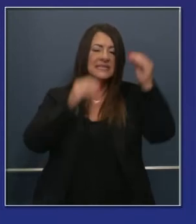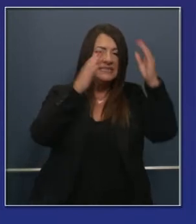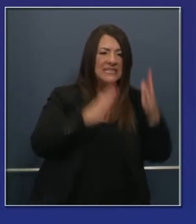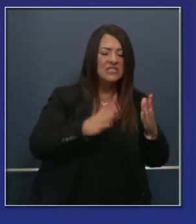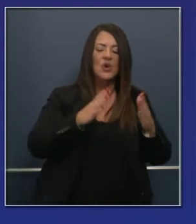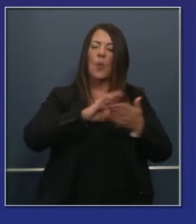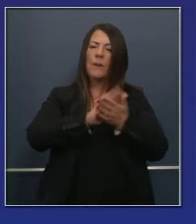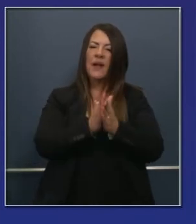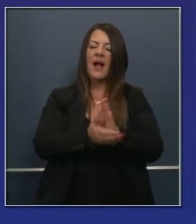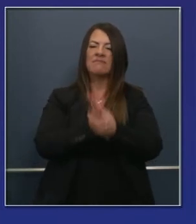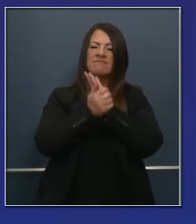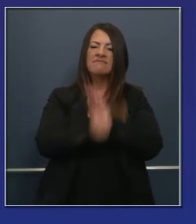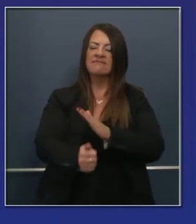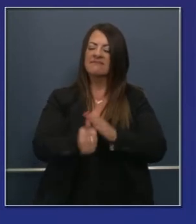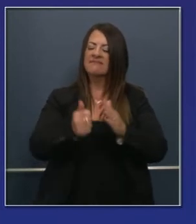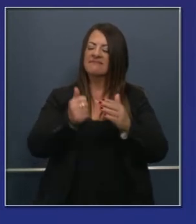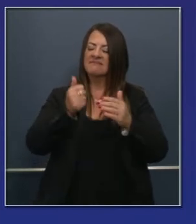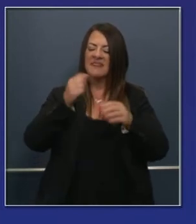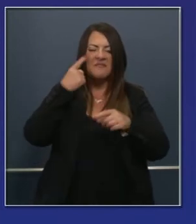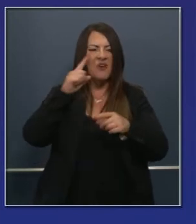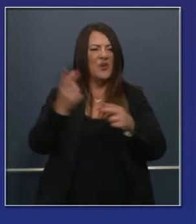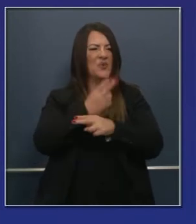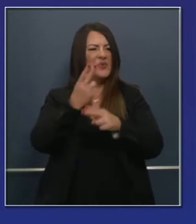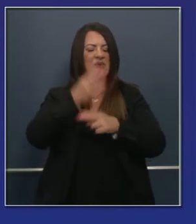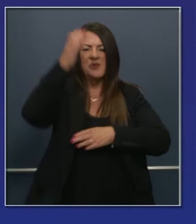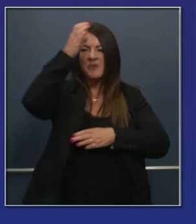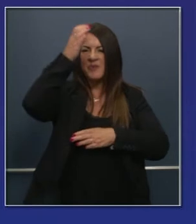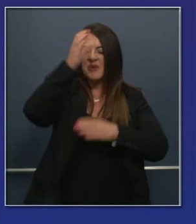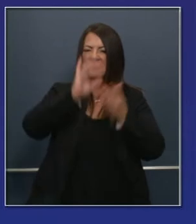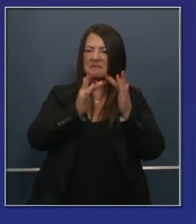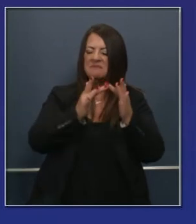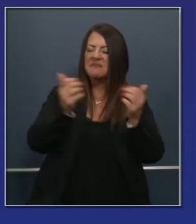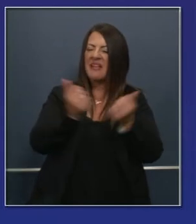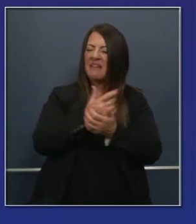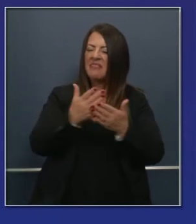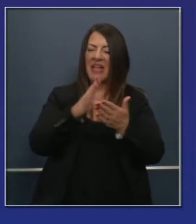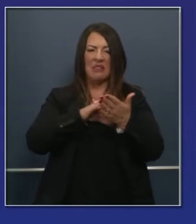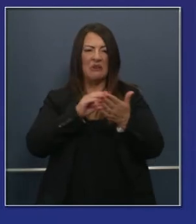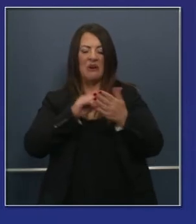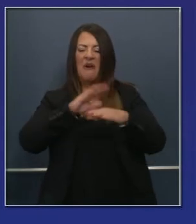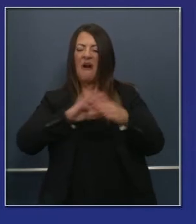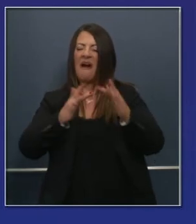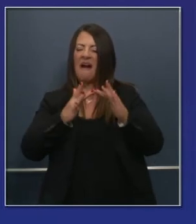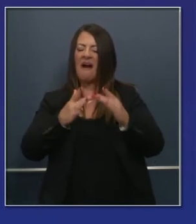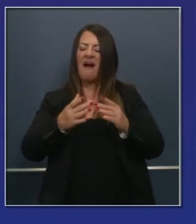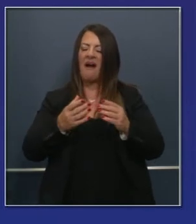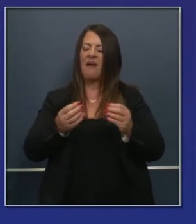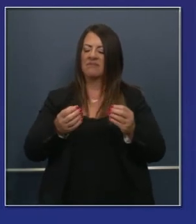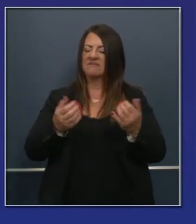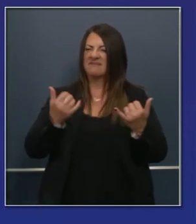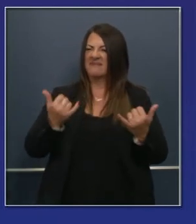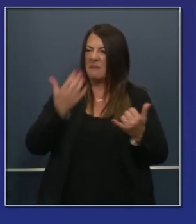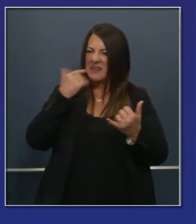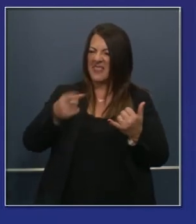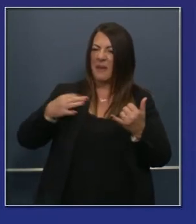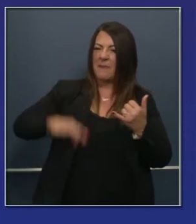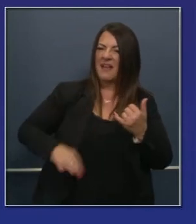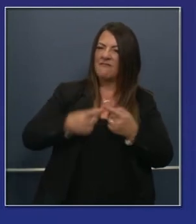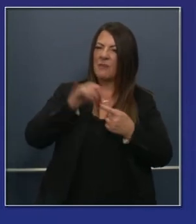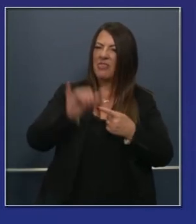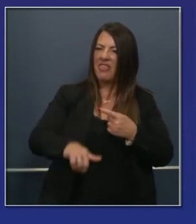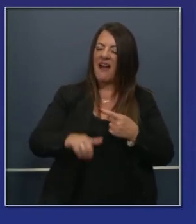a haber más conexión entre los padres y la escuela, porque ya los padres tendrán más apoyo de aprendizaje